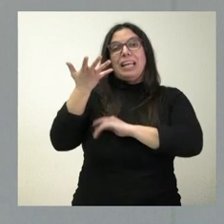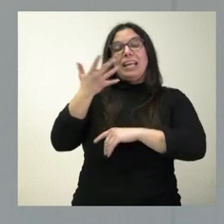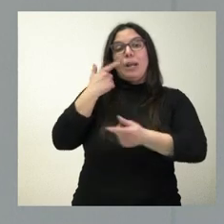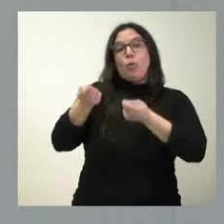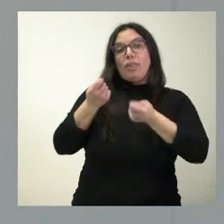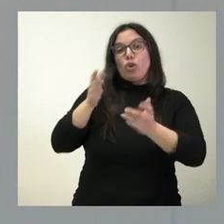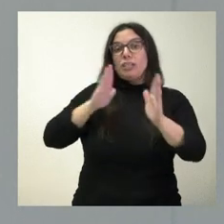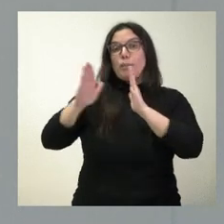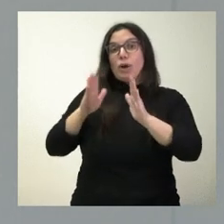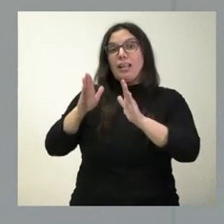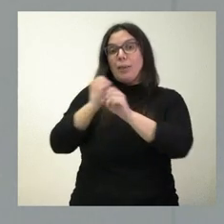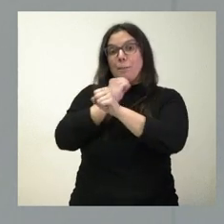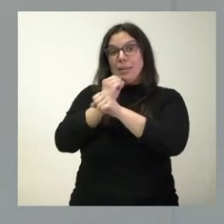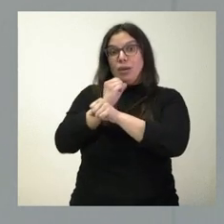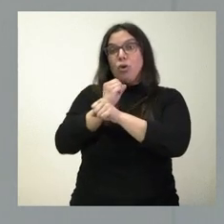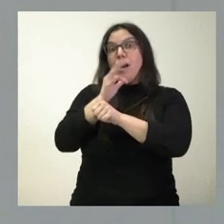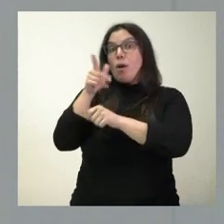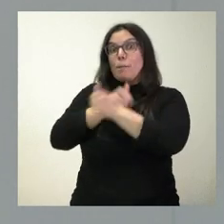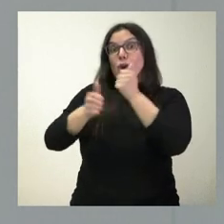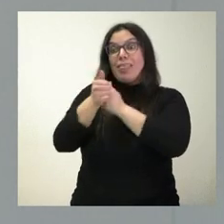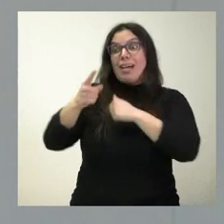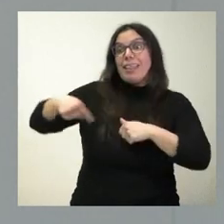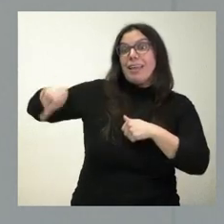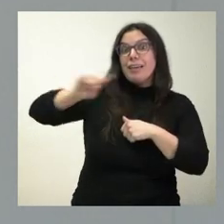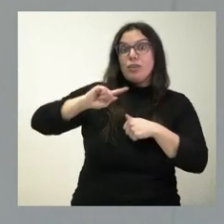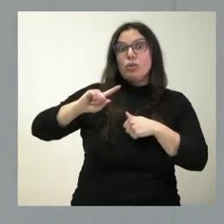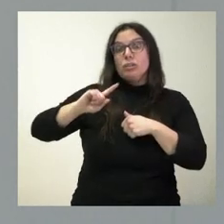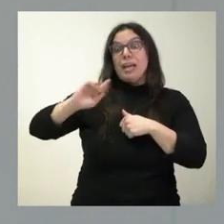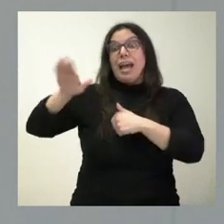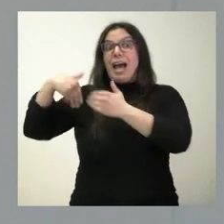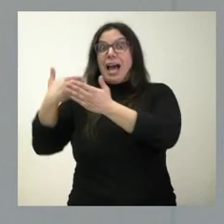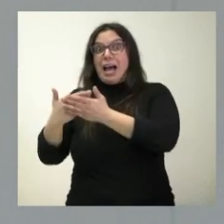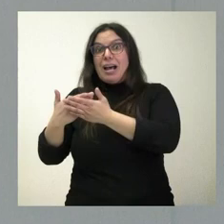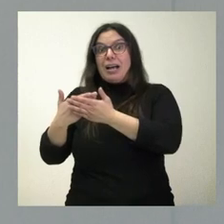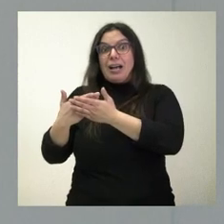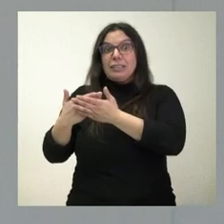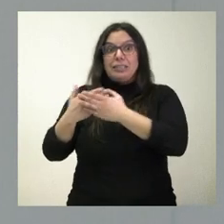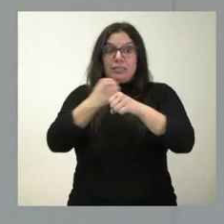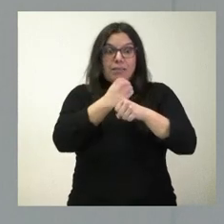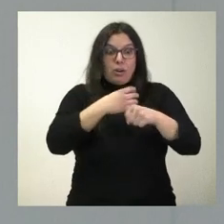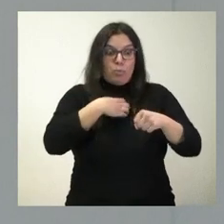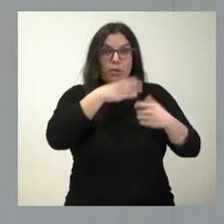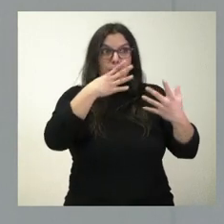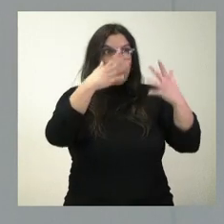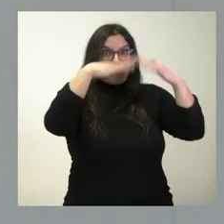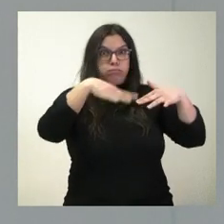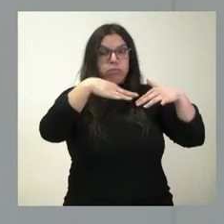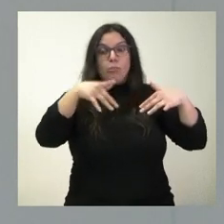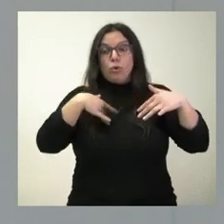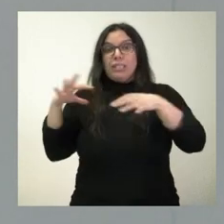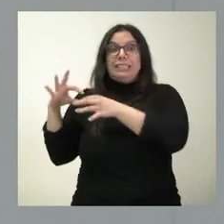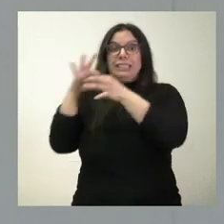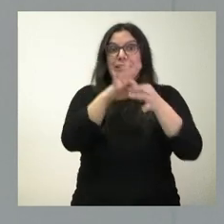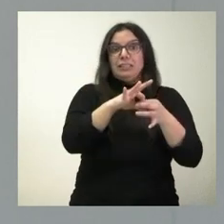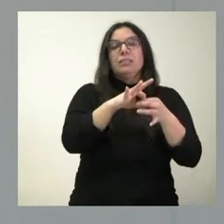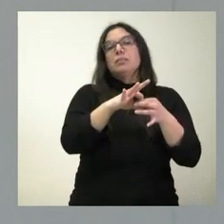es una prioridad en este momento que estas personas, que durante un tiempo puede ser que no tengan actividad, garanticen su vinculación a la empresa para que